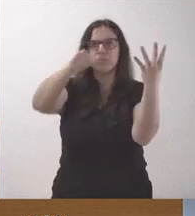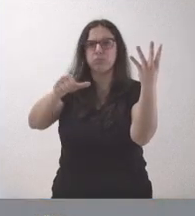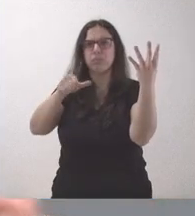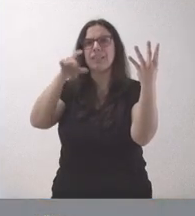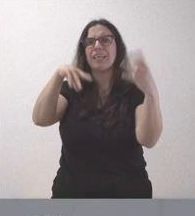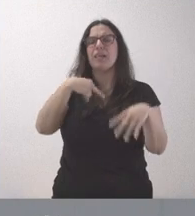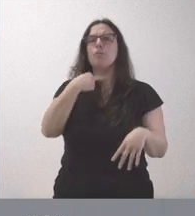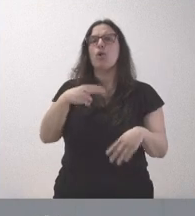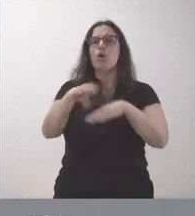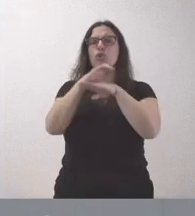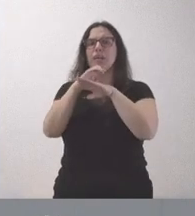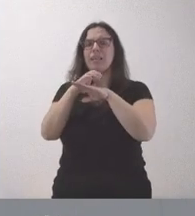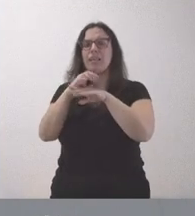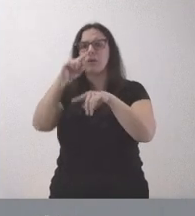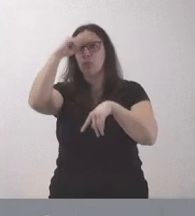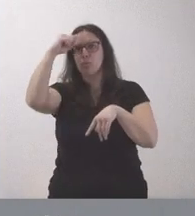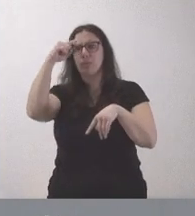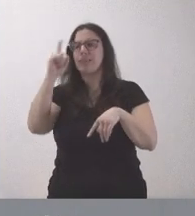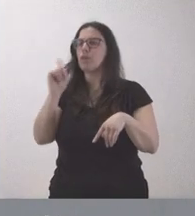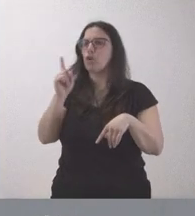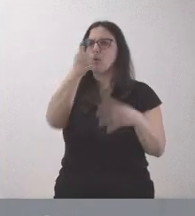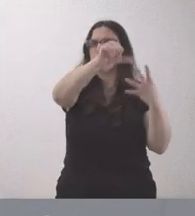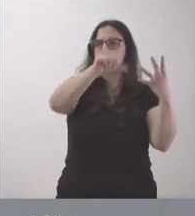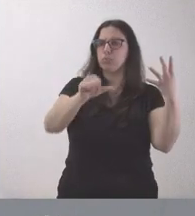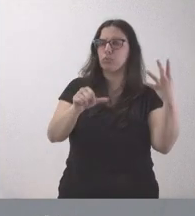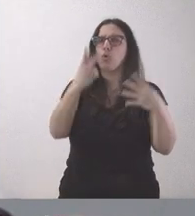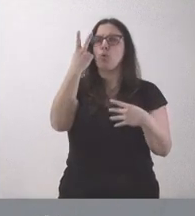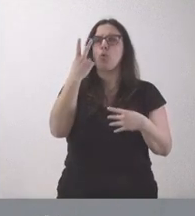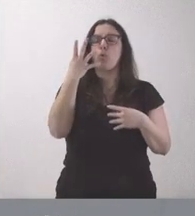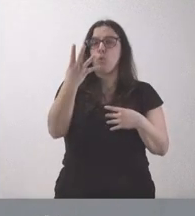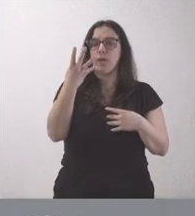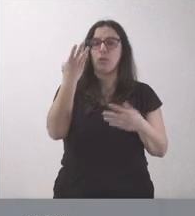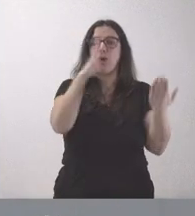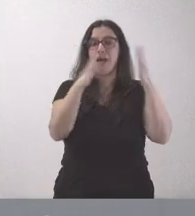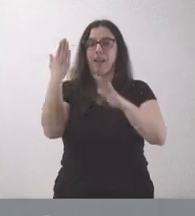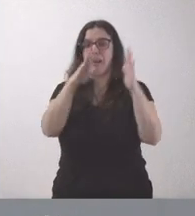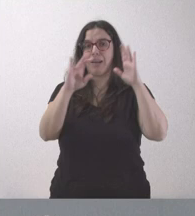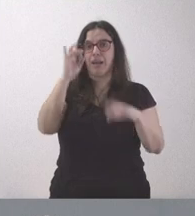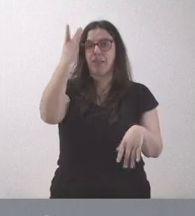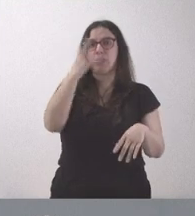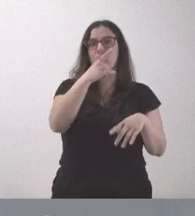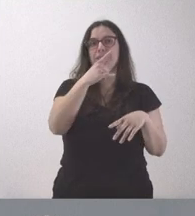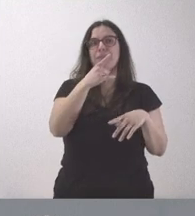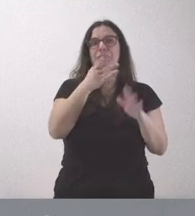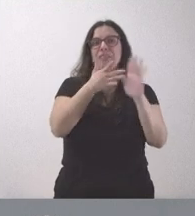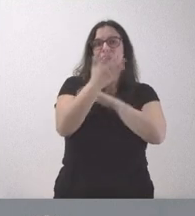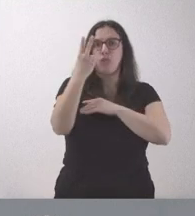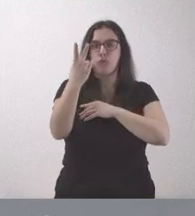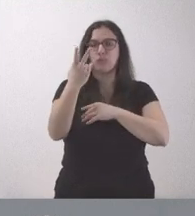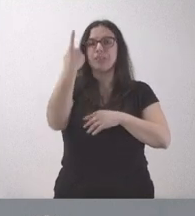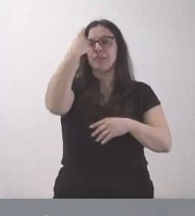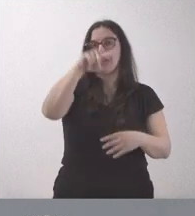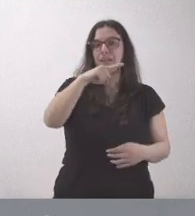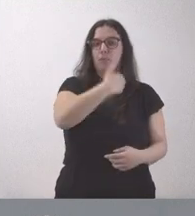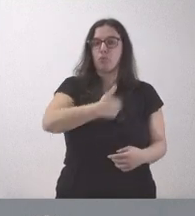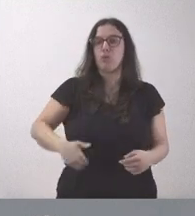No, es que no han sido desestimadas, han sido estimadas. Yo creo que han sido cuatro alegaciones. Las alegaciones básicamente iban en un doble sentido, de saber quién era el propietario del